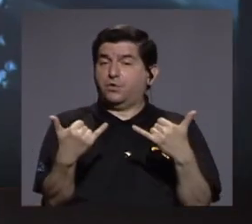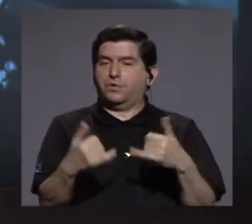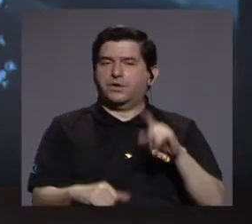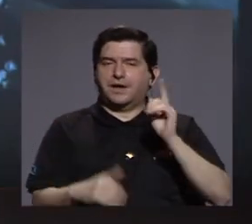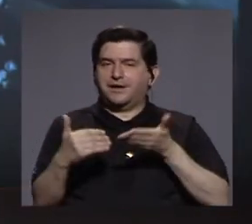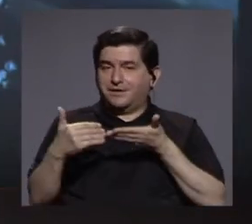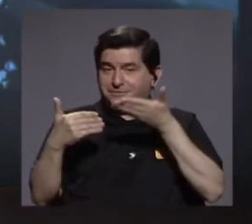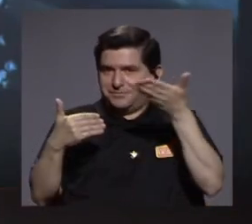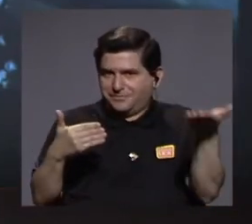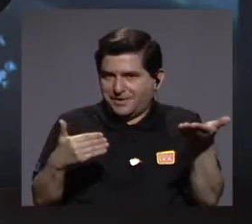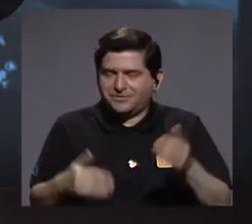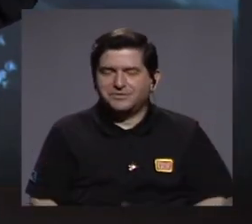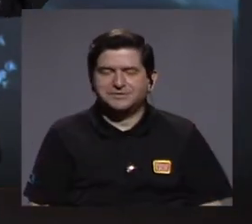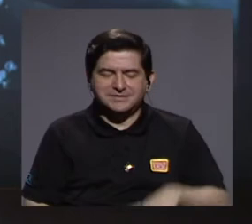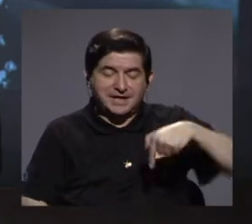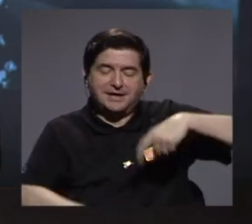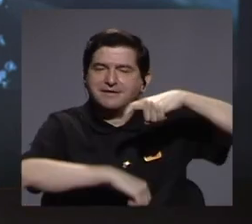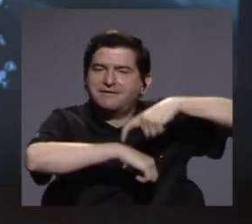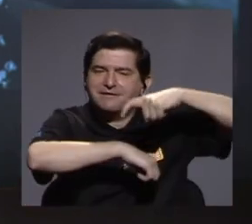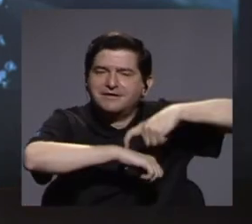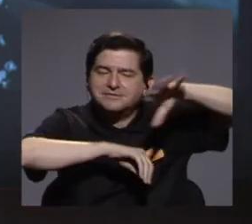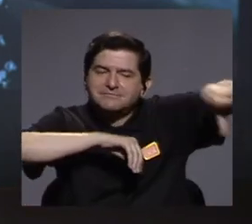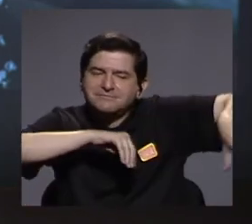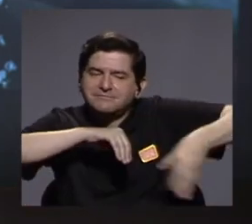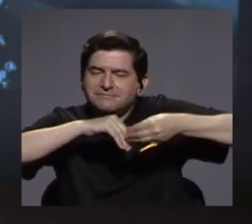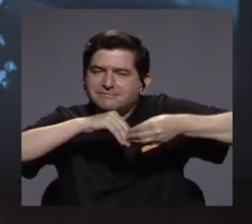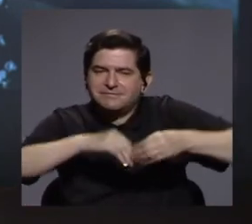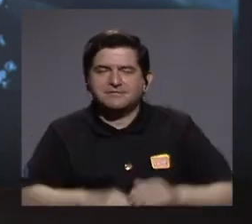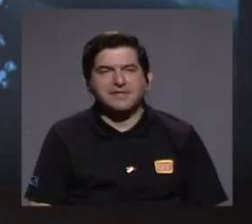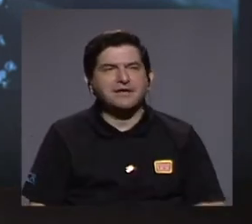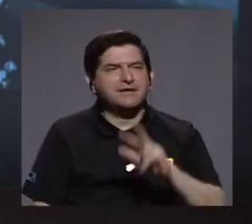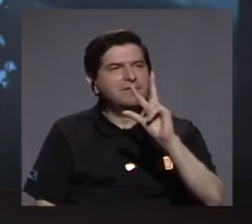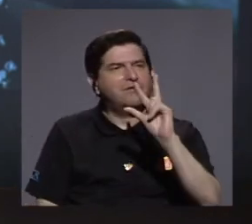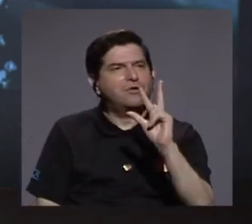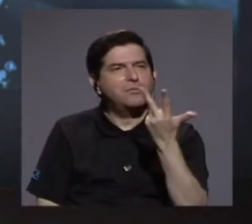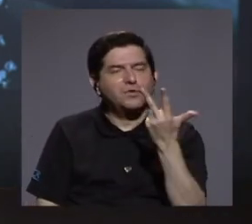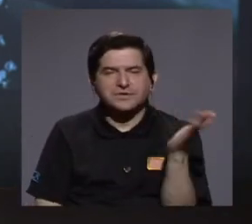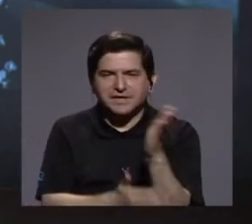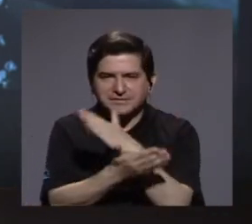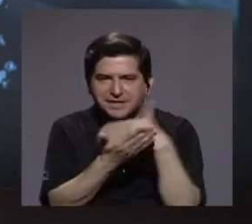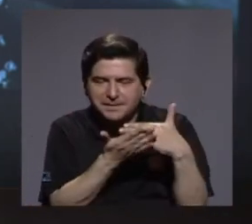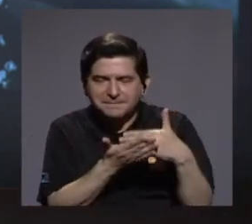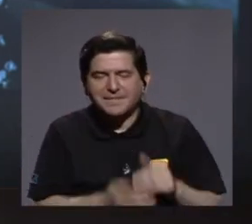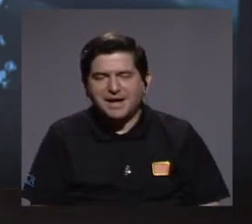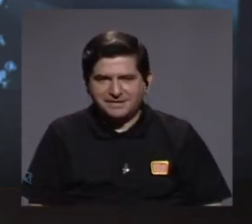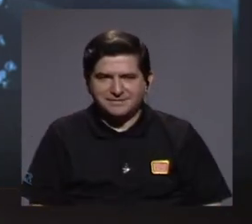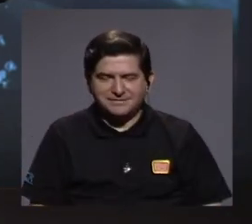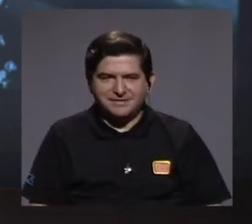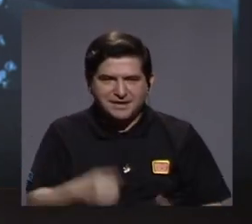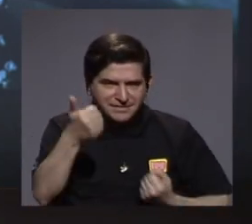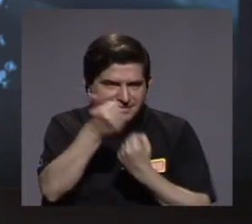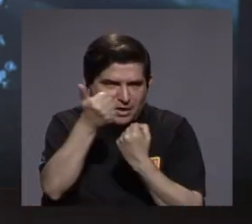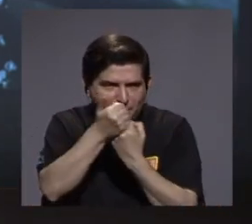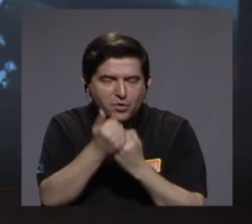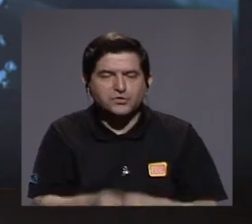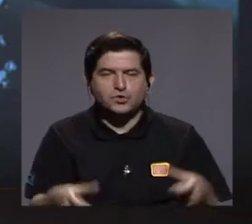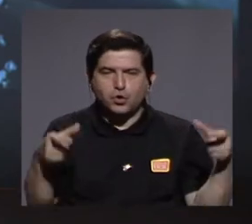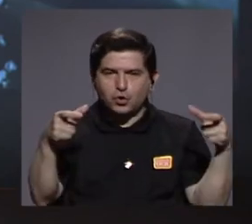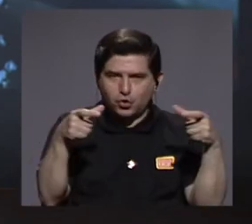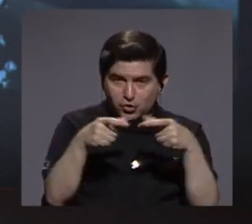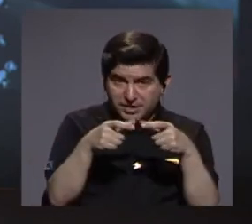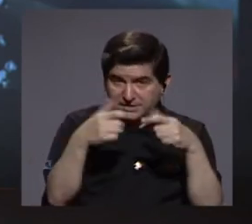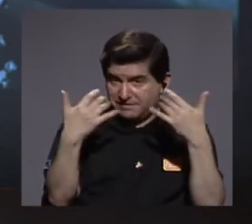de las cosas que en este instante adicionalmente como la tercera pata del banco hablamos del tema de conectividad,